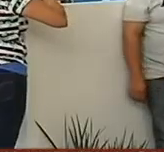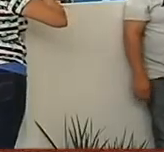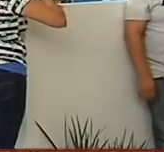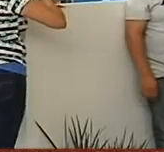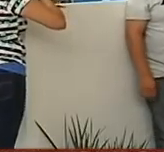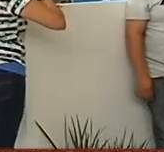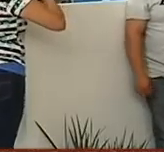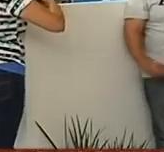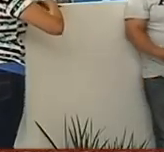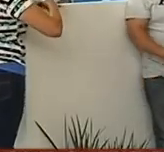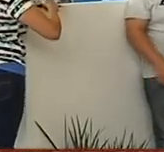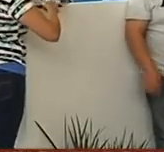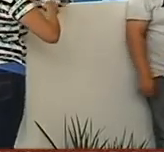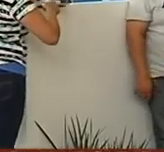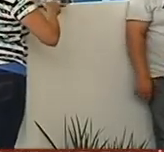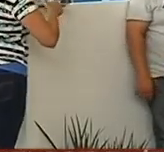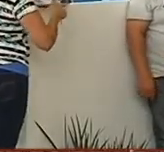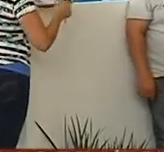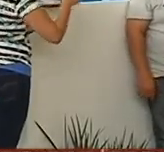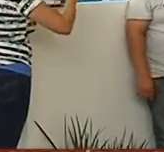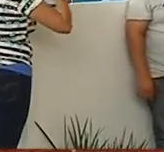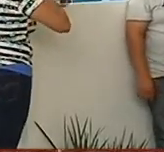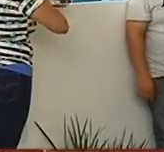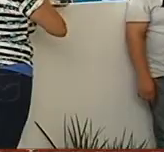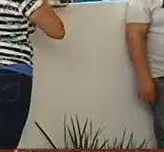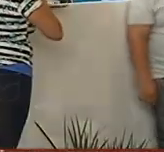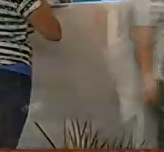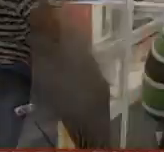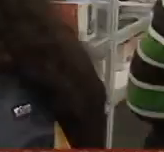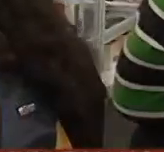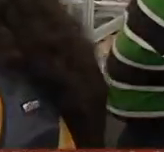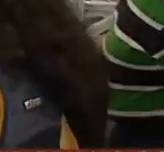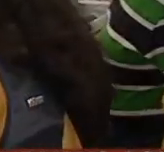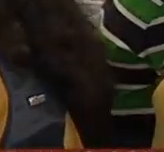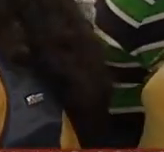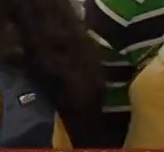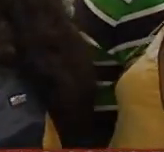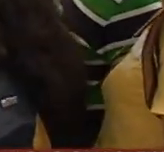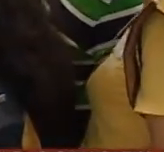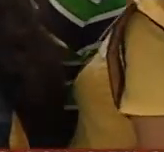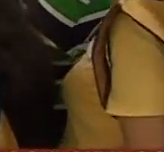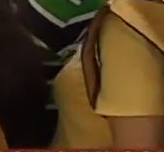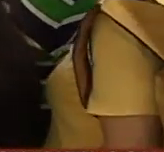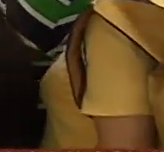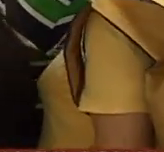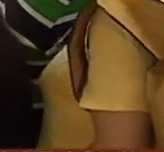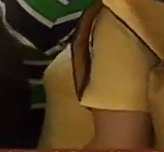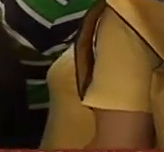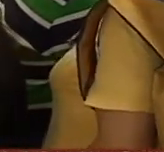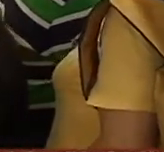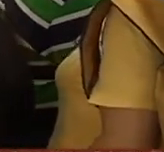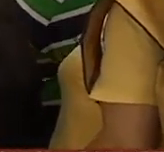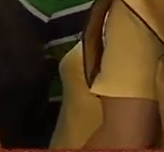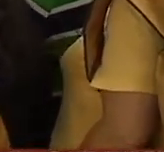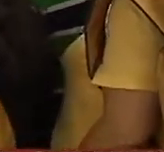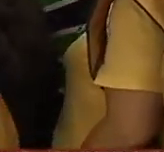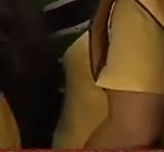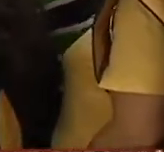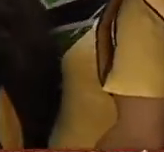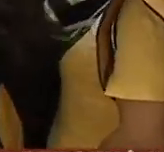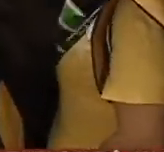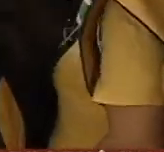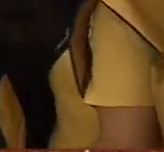Este domingo culminó la primera etapa de la Feria de Útiles Escolares y Cómputo 2016 organizada por la UNAM en el Centro de